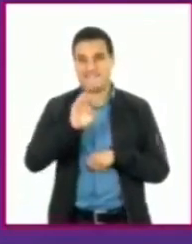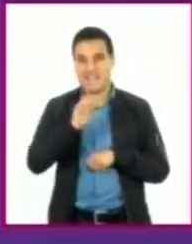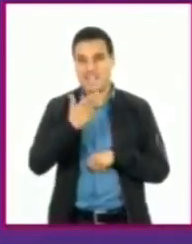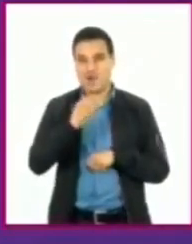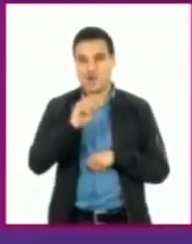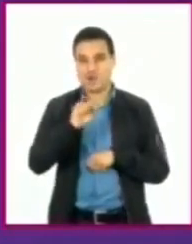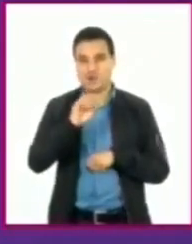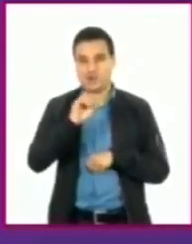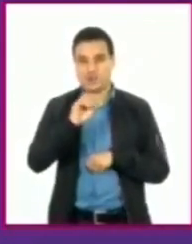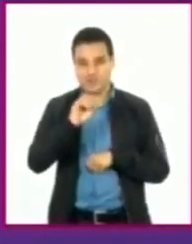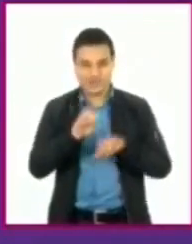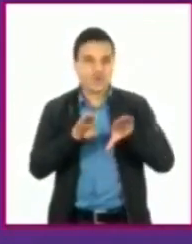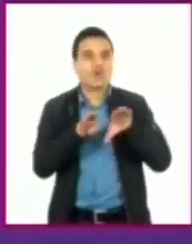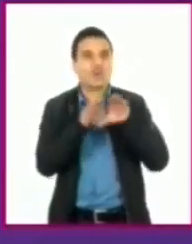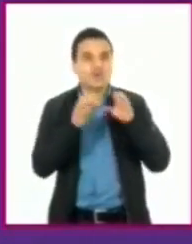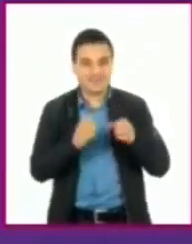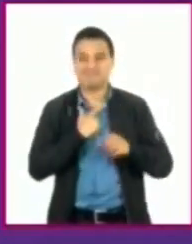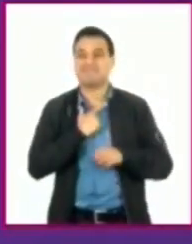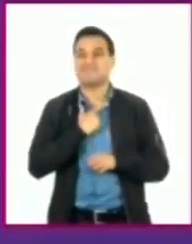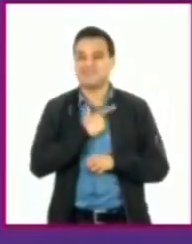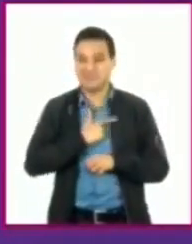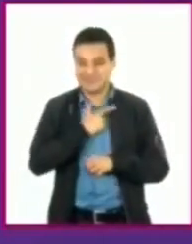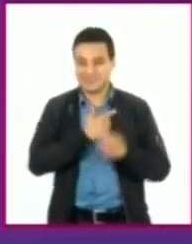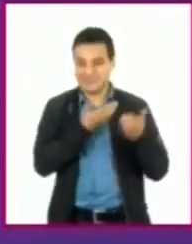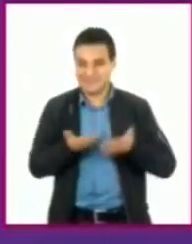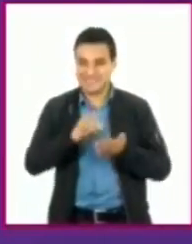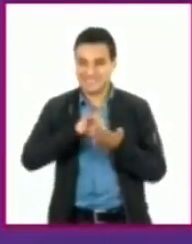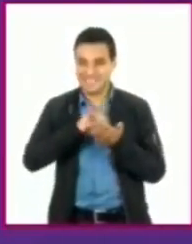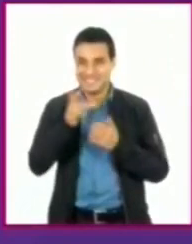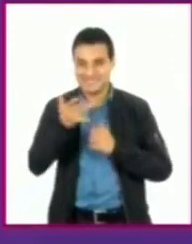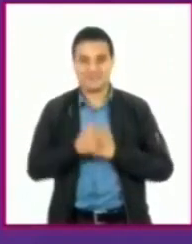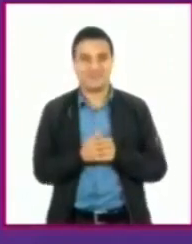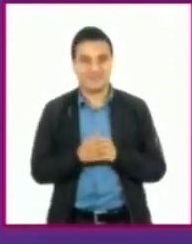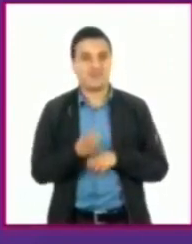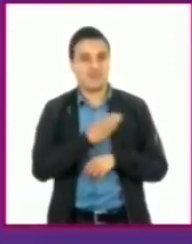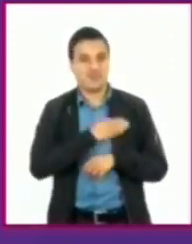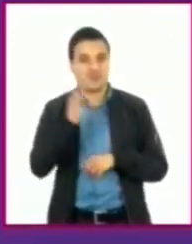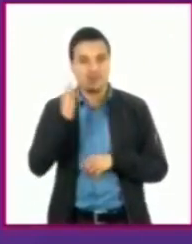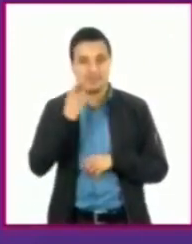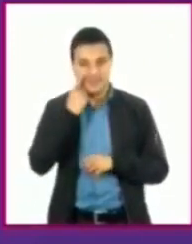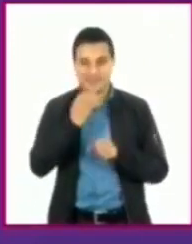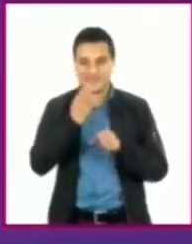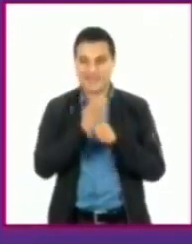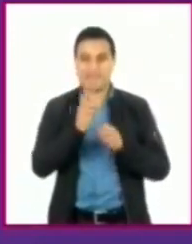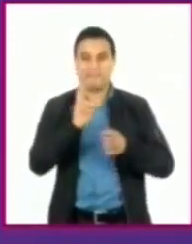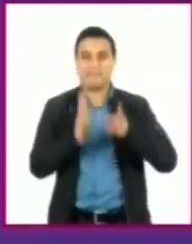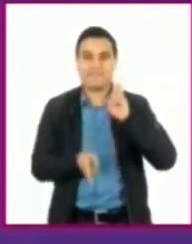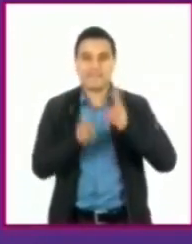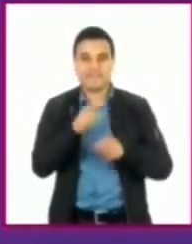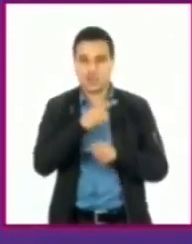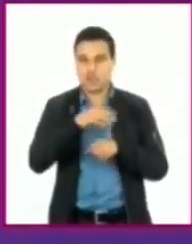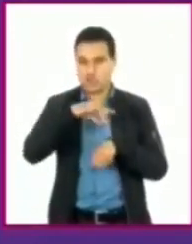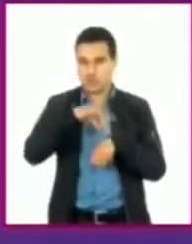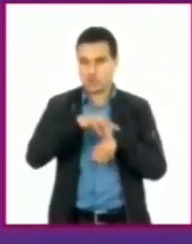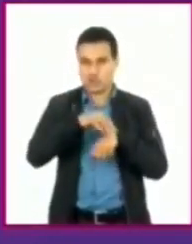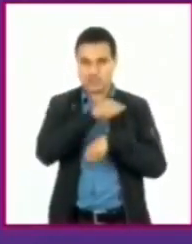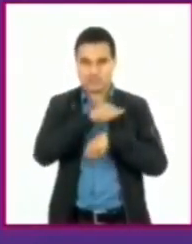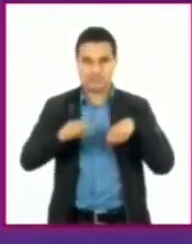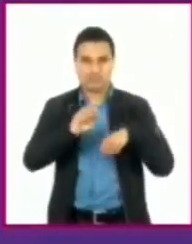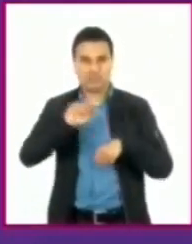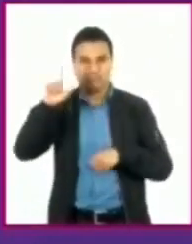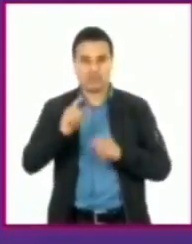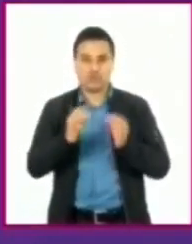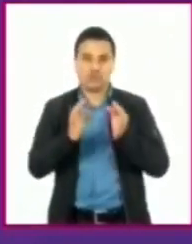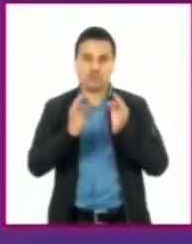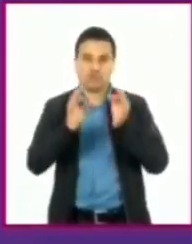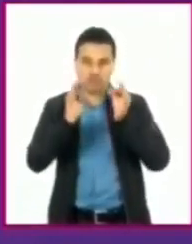Vicente? Hola Ana, bien, muy contento de estar aquí nuevamente, gracias. Qué bueno Vicente. Pues les platico que Vicente es médico cirujano egresado de la